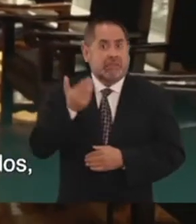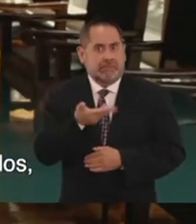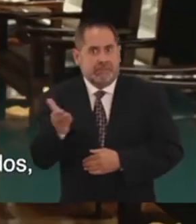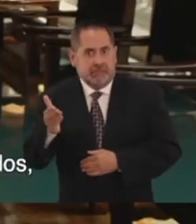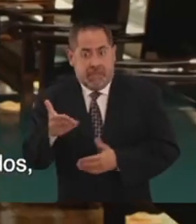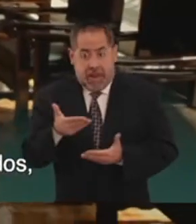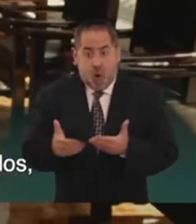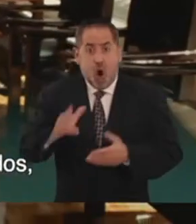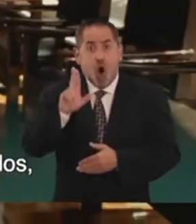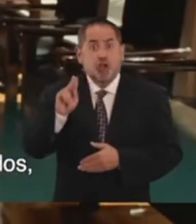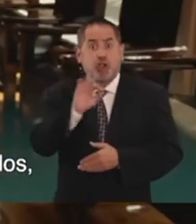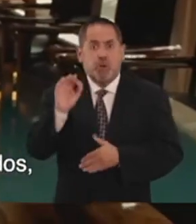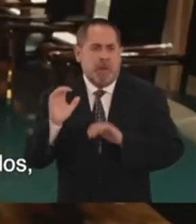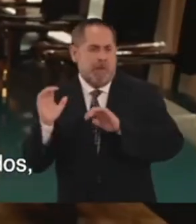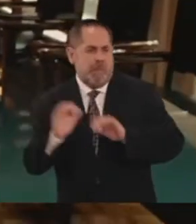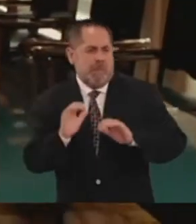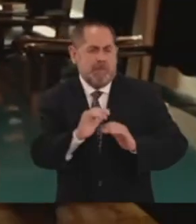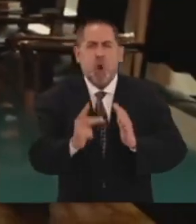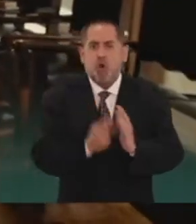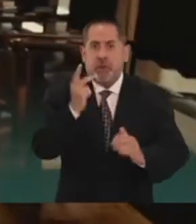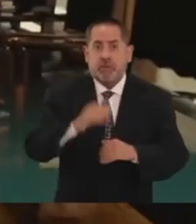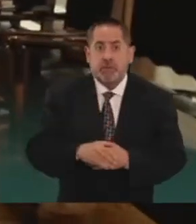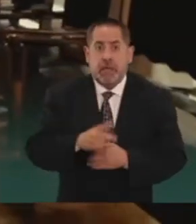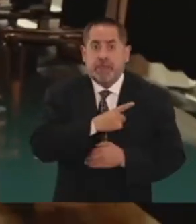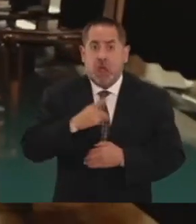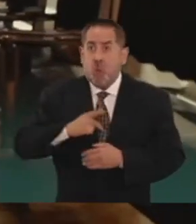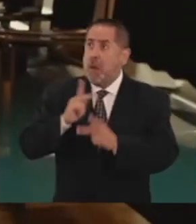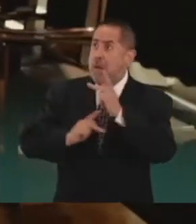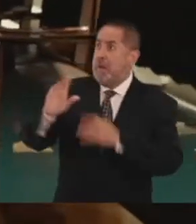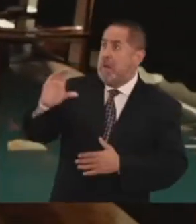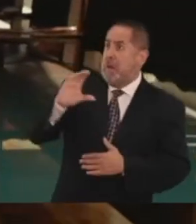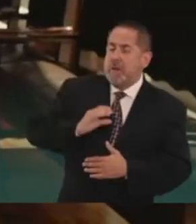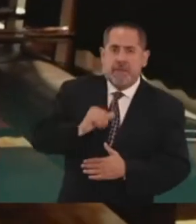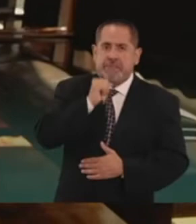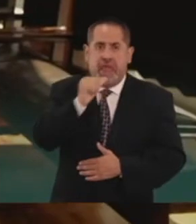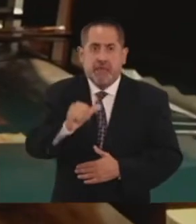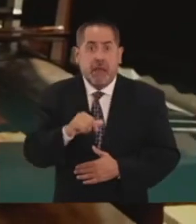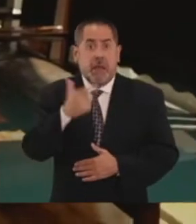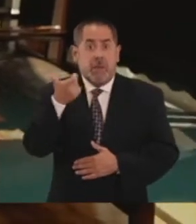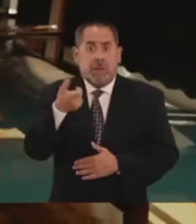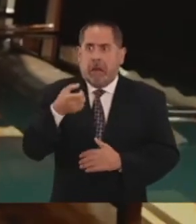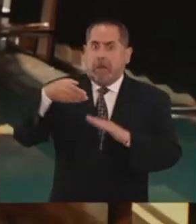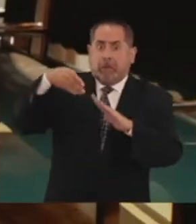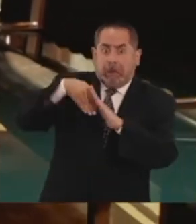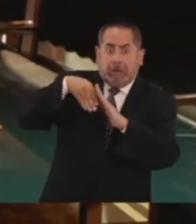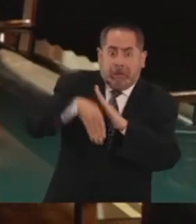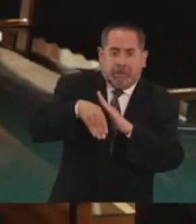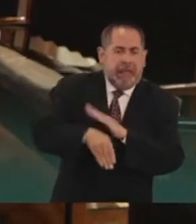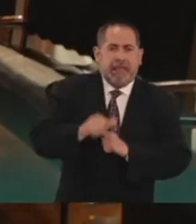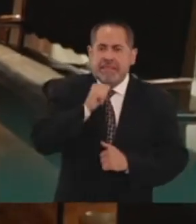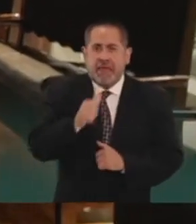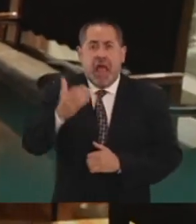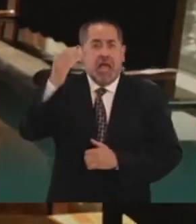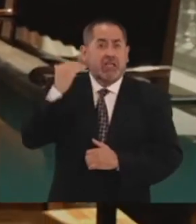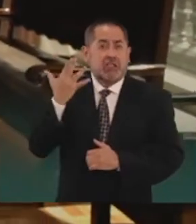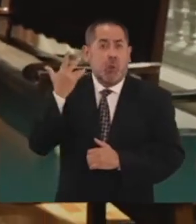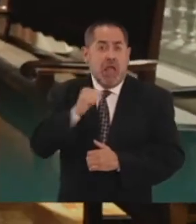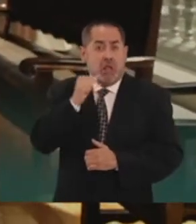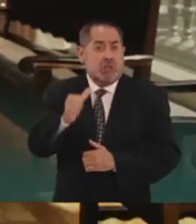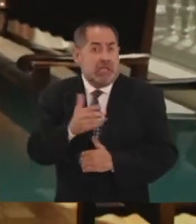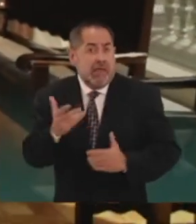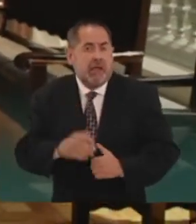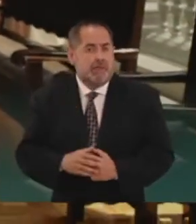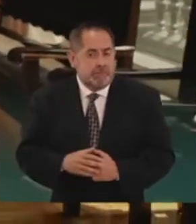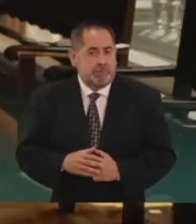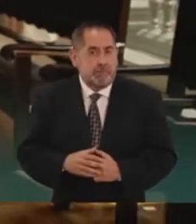% de los empleos perdidos. No nos endeudamos. No ha habido devaluación, como no sucedía en 50 años.